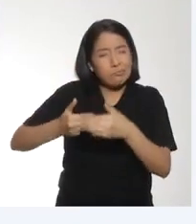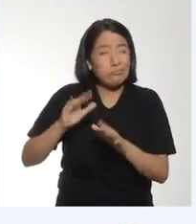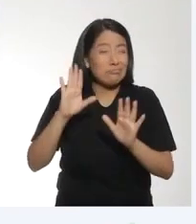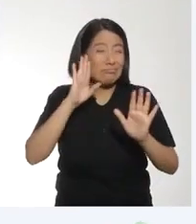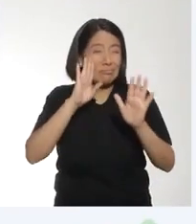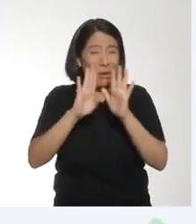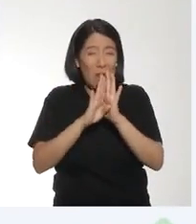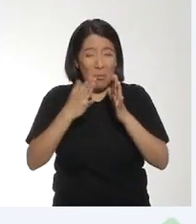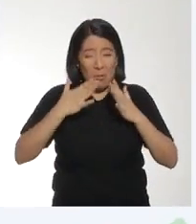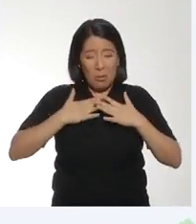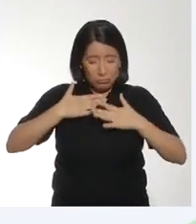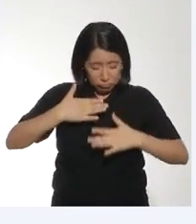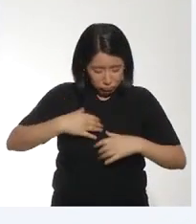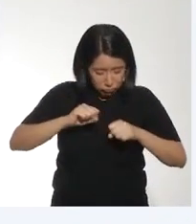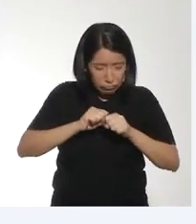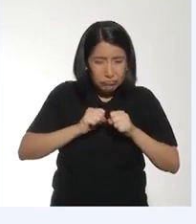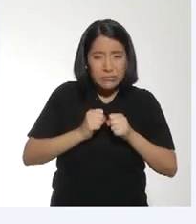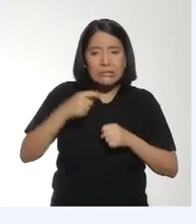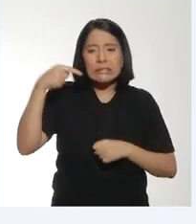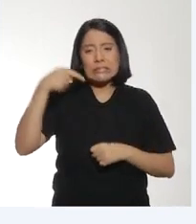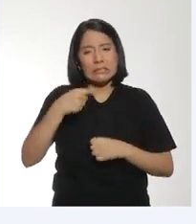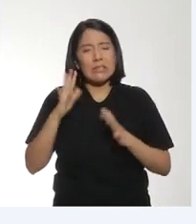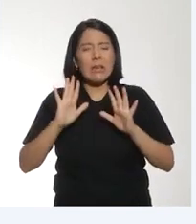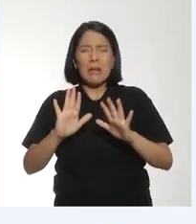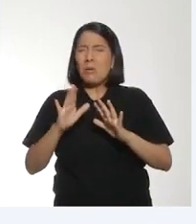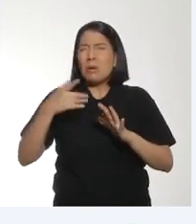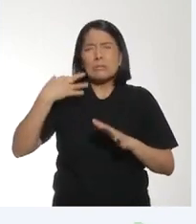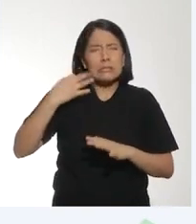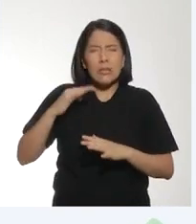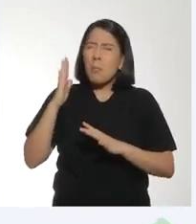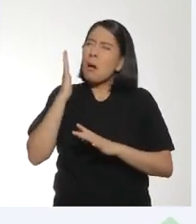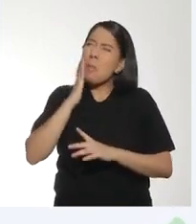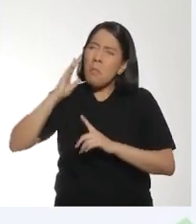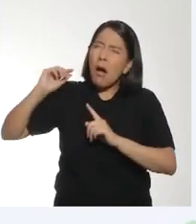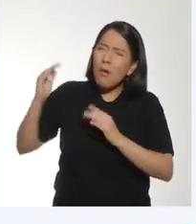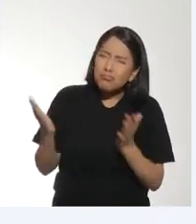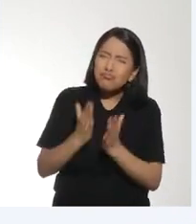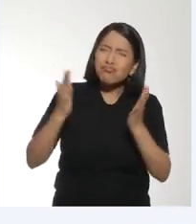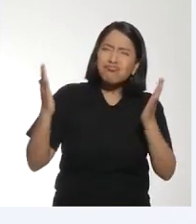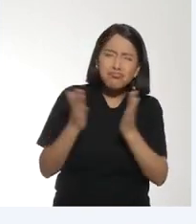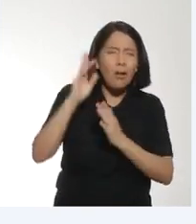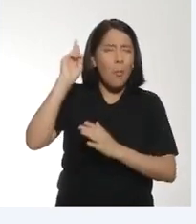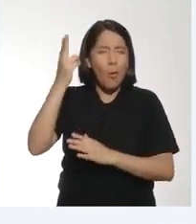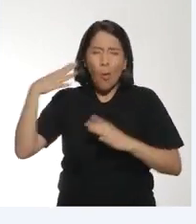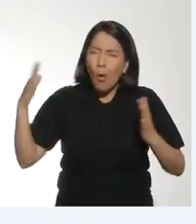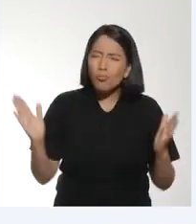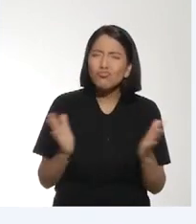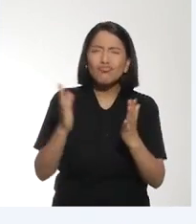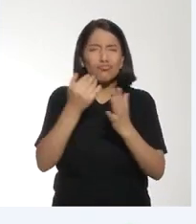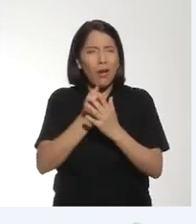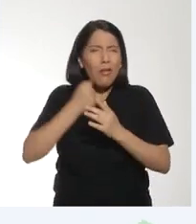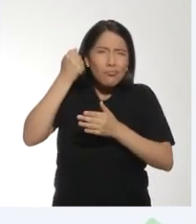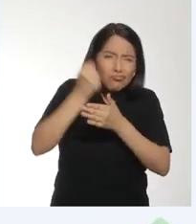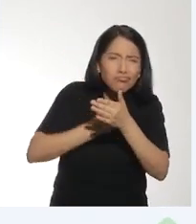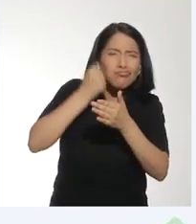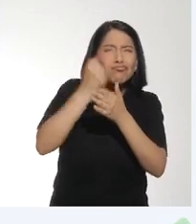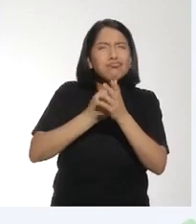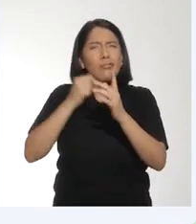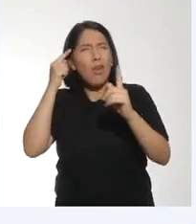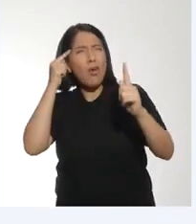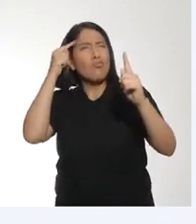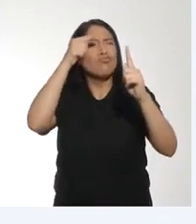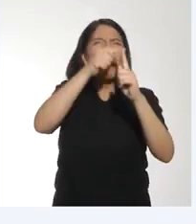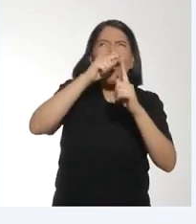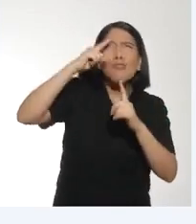que fue una de ellas mi lesión de hace unos cuantos años. Pero siempre tuve atrás a mi mamá y a mis profesores diciéndome que no me rinda y que siguiera